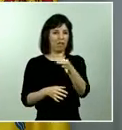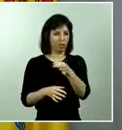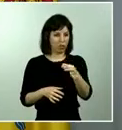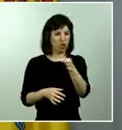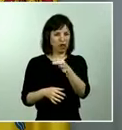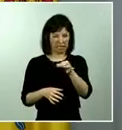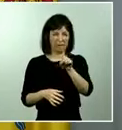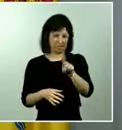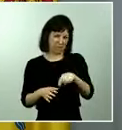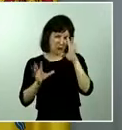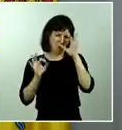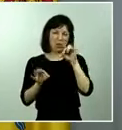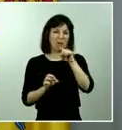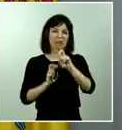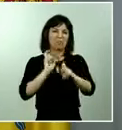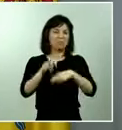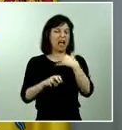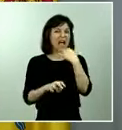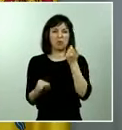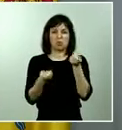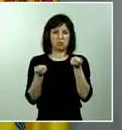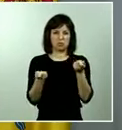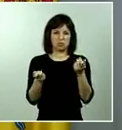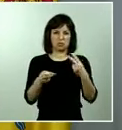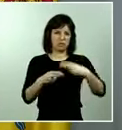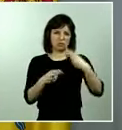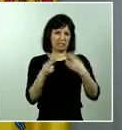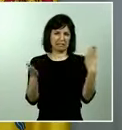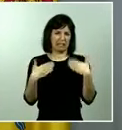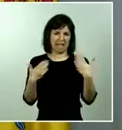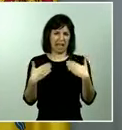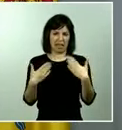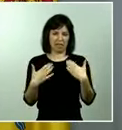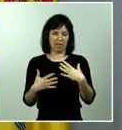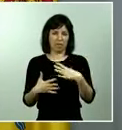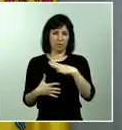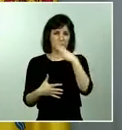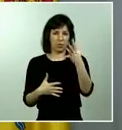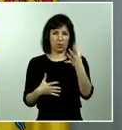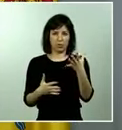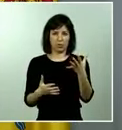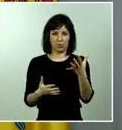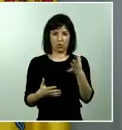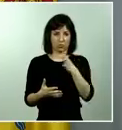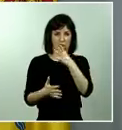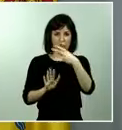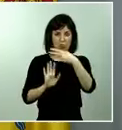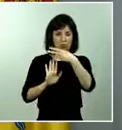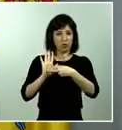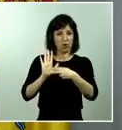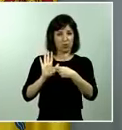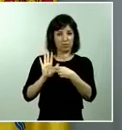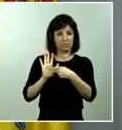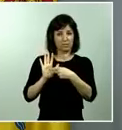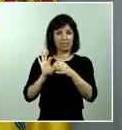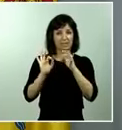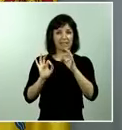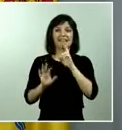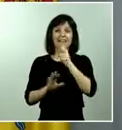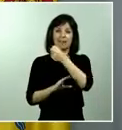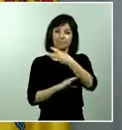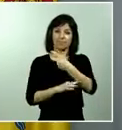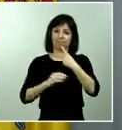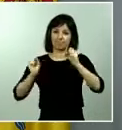en lo que es el control de fronteras consecuencia de la normativa de las resoluciones acordadas en ese sentido.